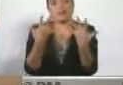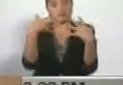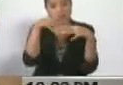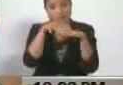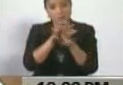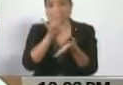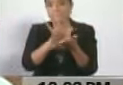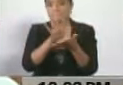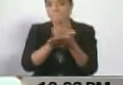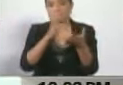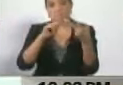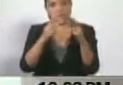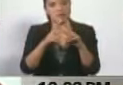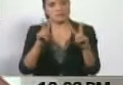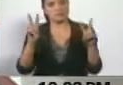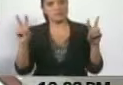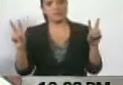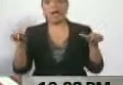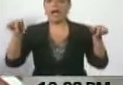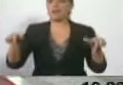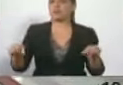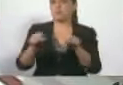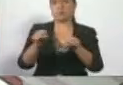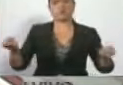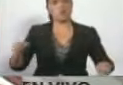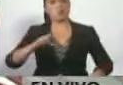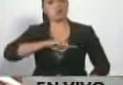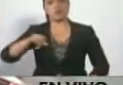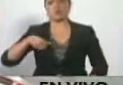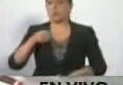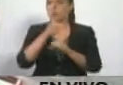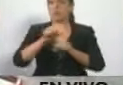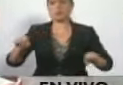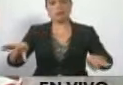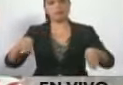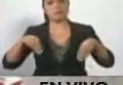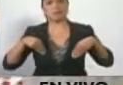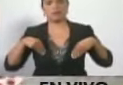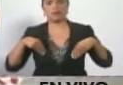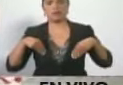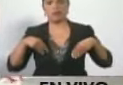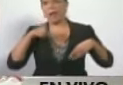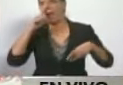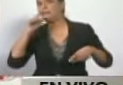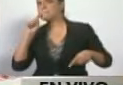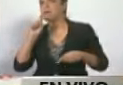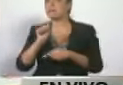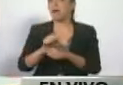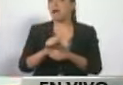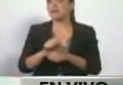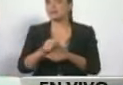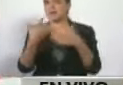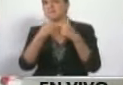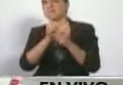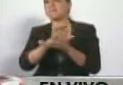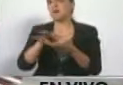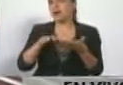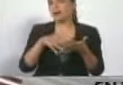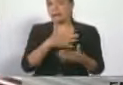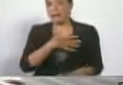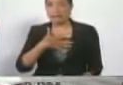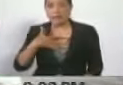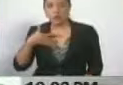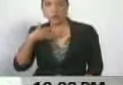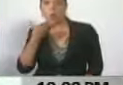pacífica. Aquí no podemos nosotros aceptar lenguajes de amenazas soeces buscando muertos y